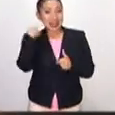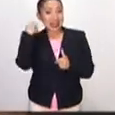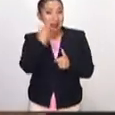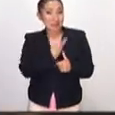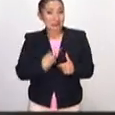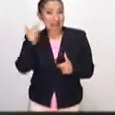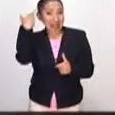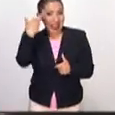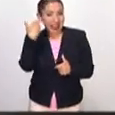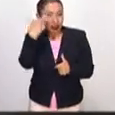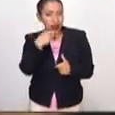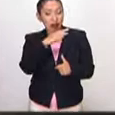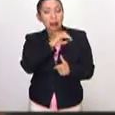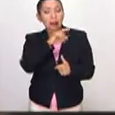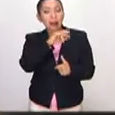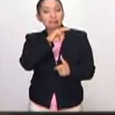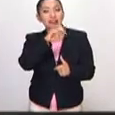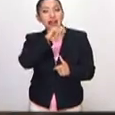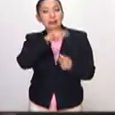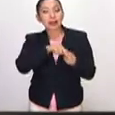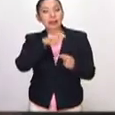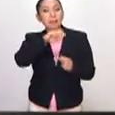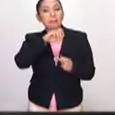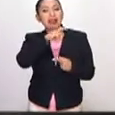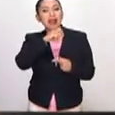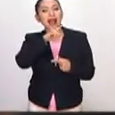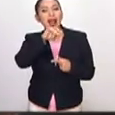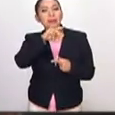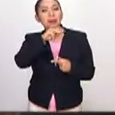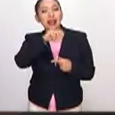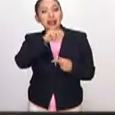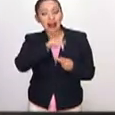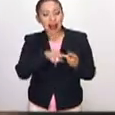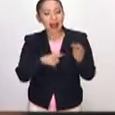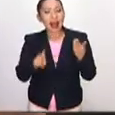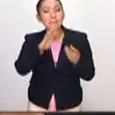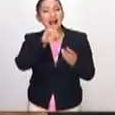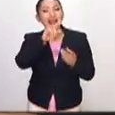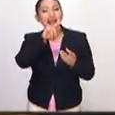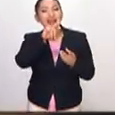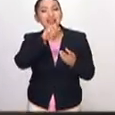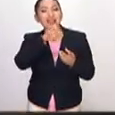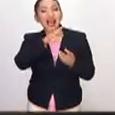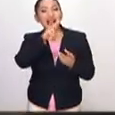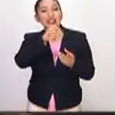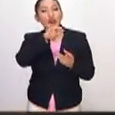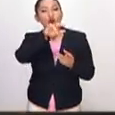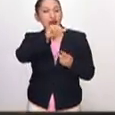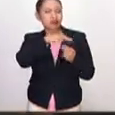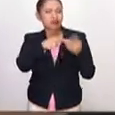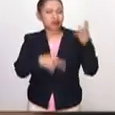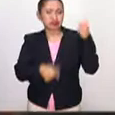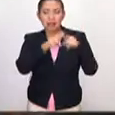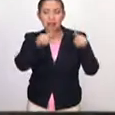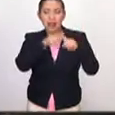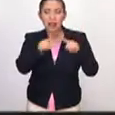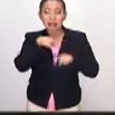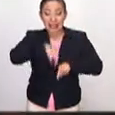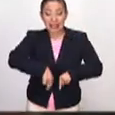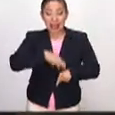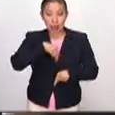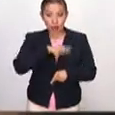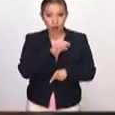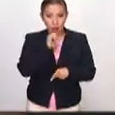por ejemplo, Cristóbal de Villalpando, Miguel Cabrera, José Juárez, Baltasar de Chava y Rioja, entre tantos otros, que tenemos aquí en el MUNAL, además,